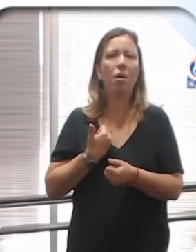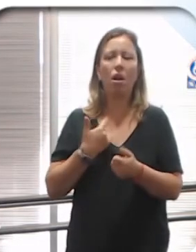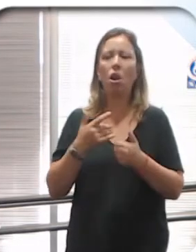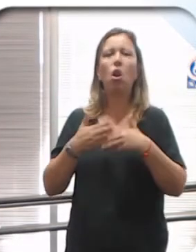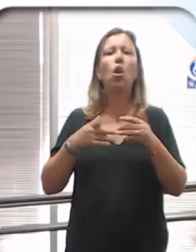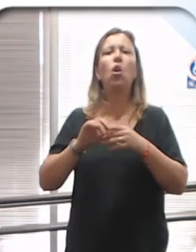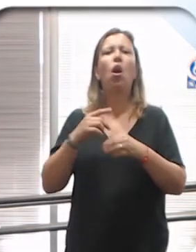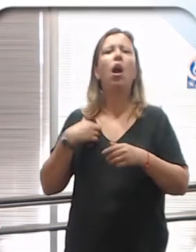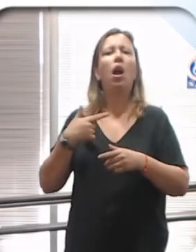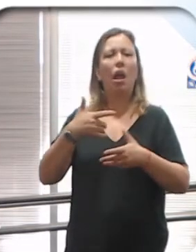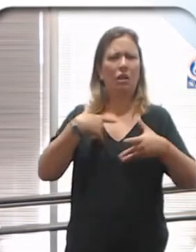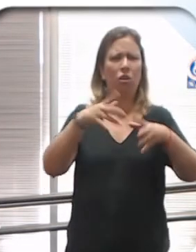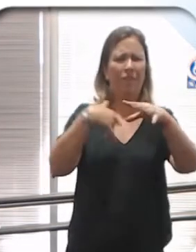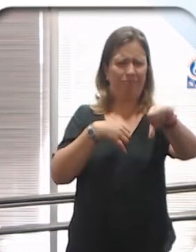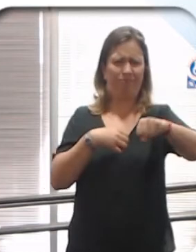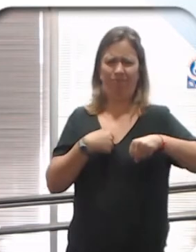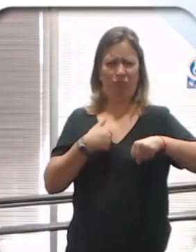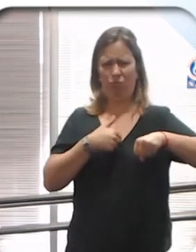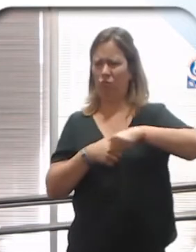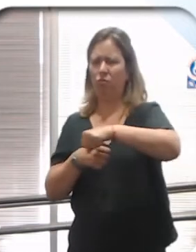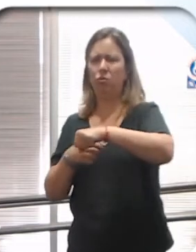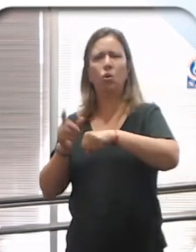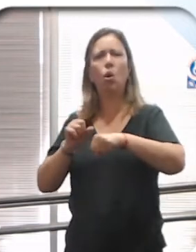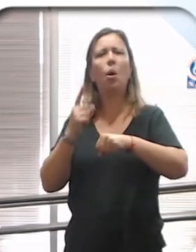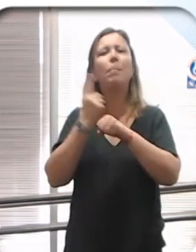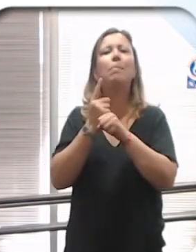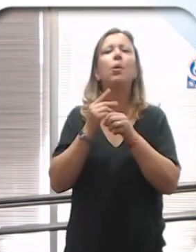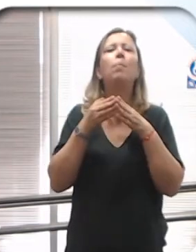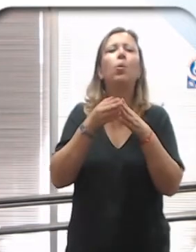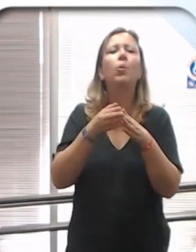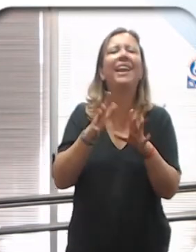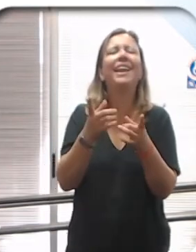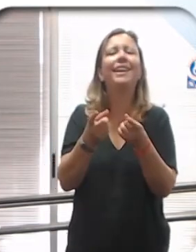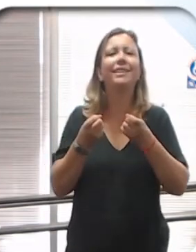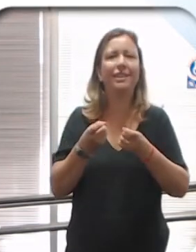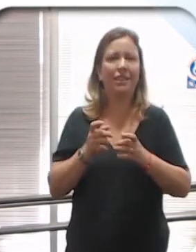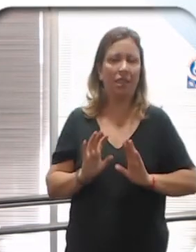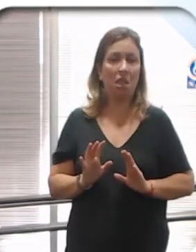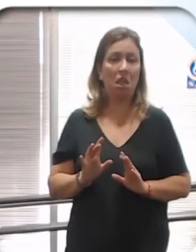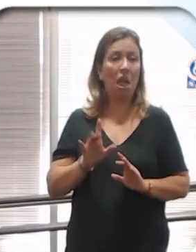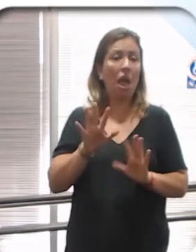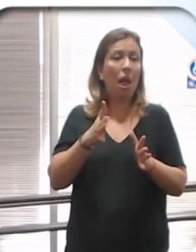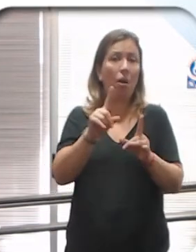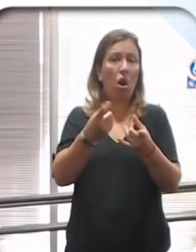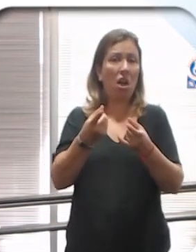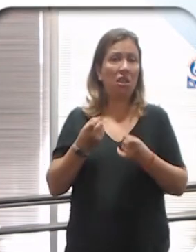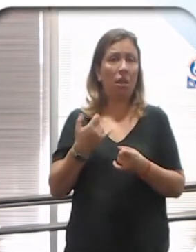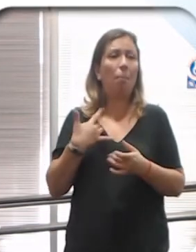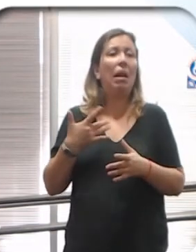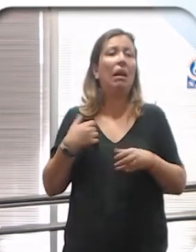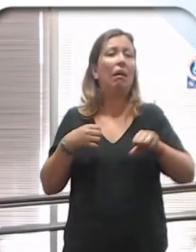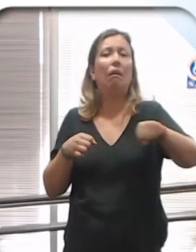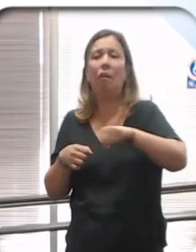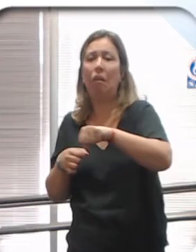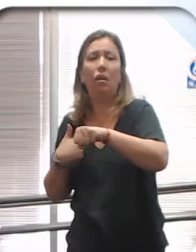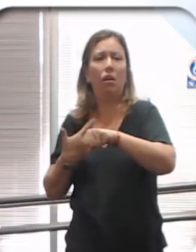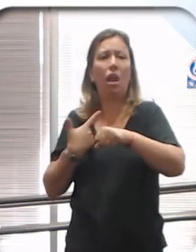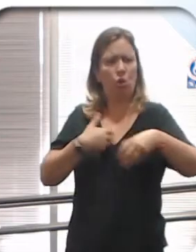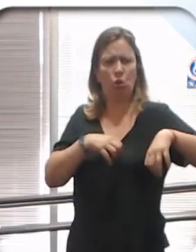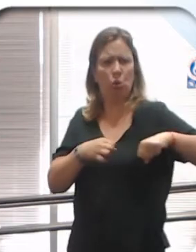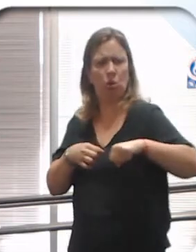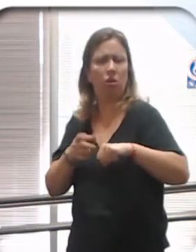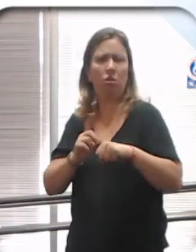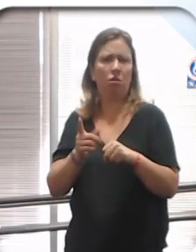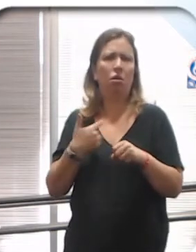no imponerla. Ah, venga por acá. Venga. No, no, pará. Preguntale si necesita. Porque capaz que no lo necesita y le estamos rompiendo más los cocos,